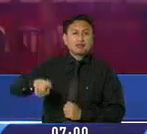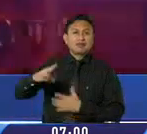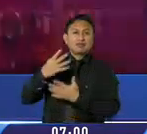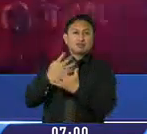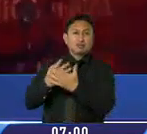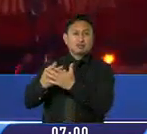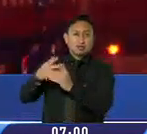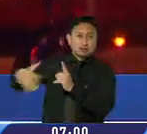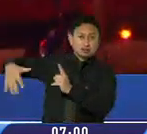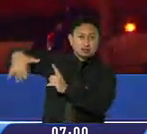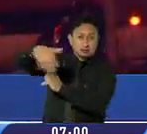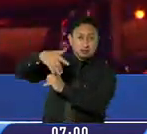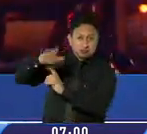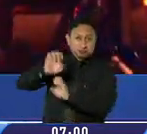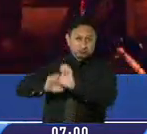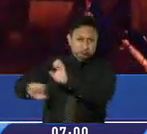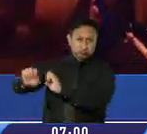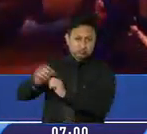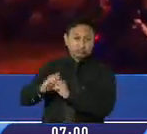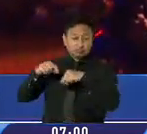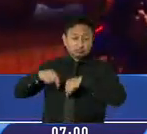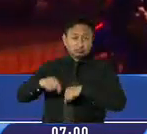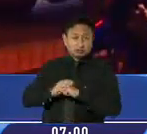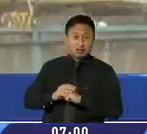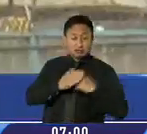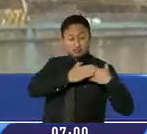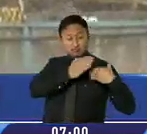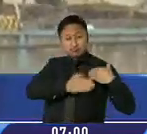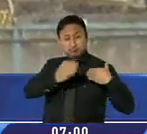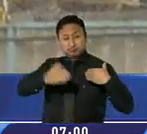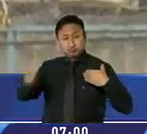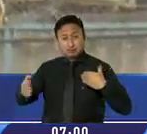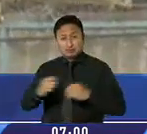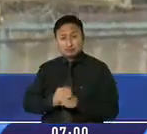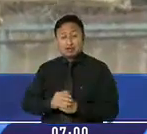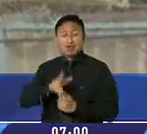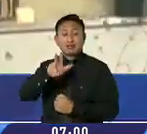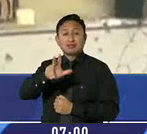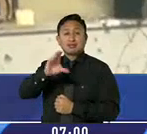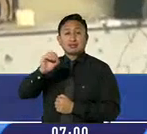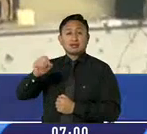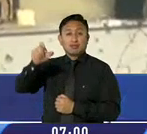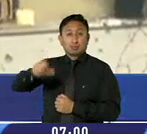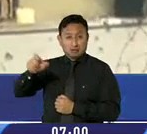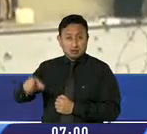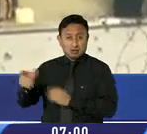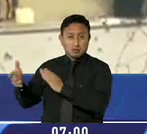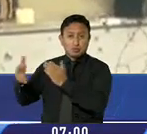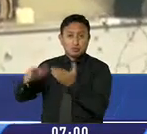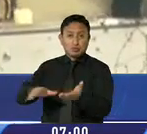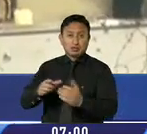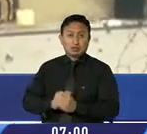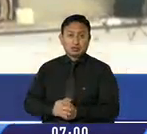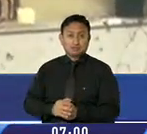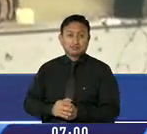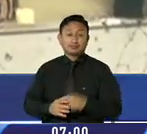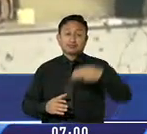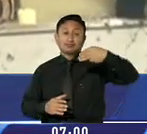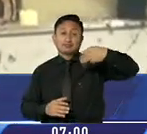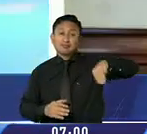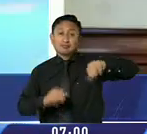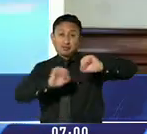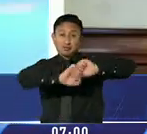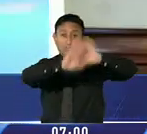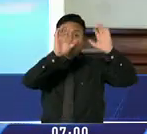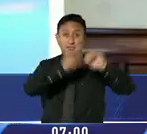carcelaria en el país que ha dejado a la fecha tras las masacres. Más de trescientas personas fallecidas. La mañana de este miércoles fueron